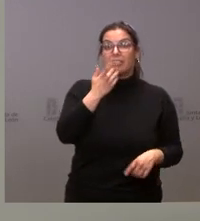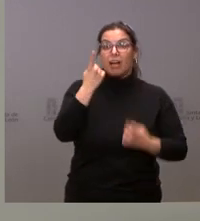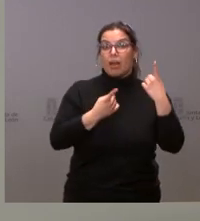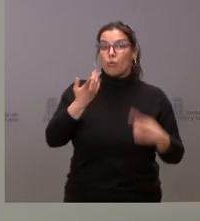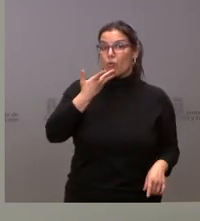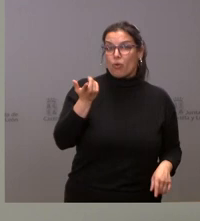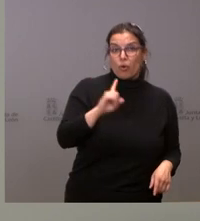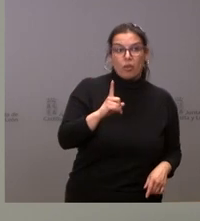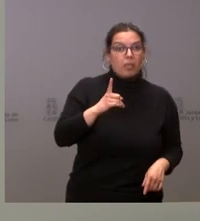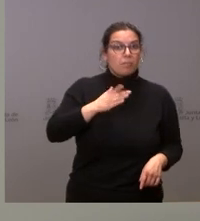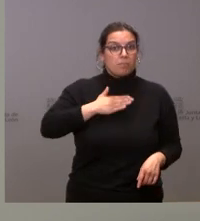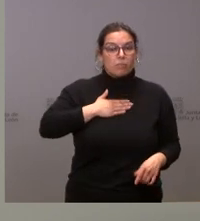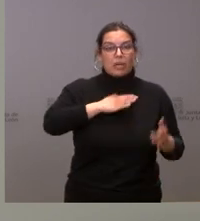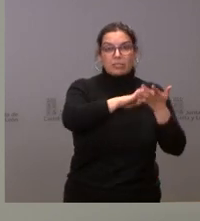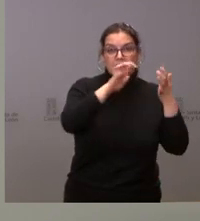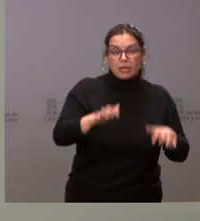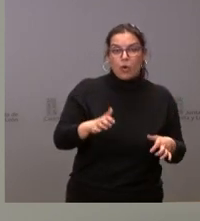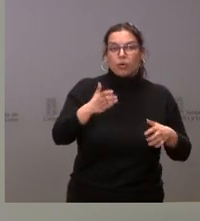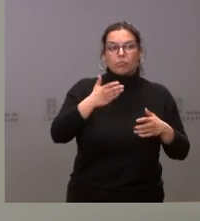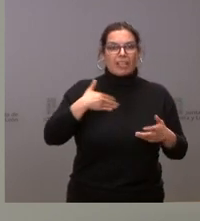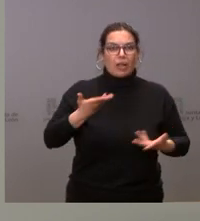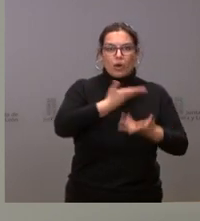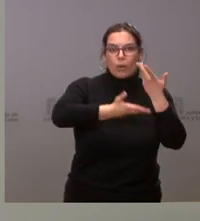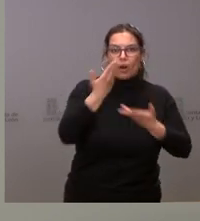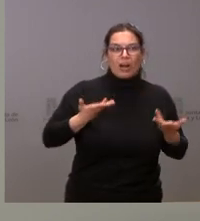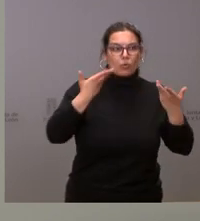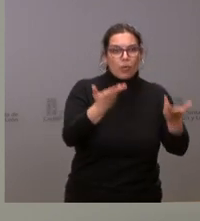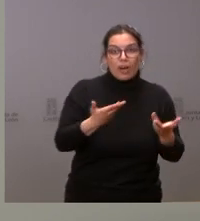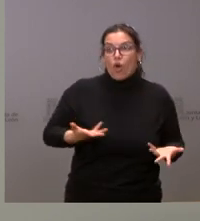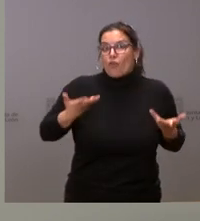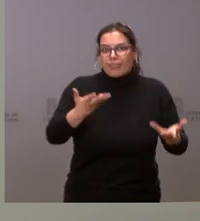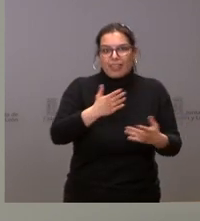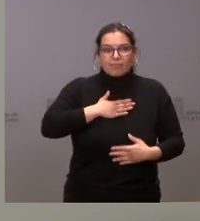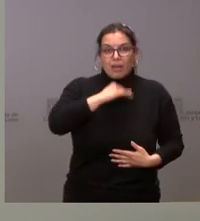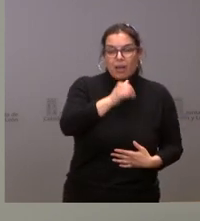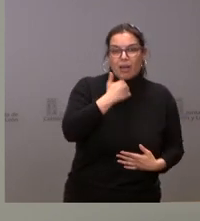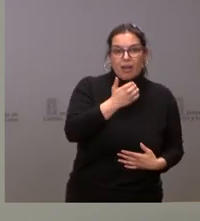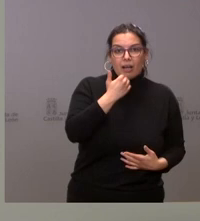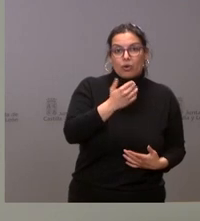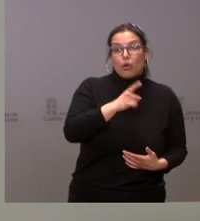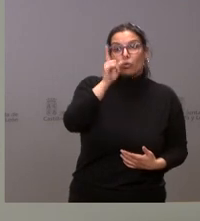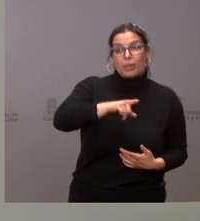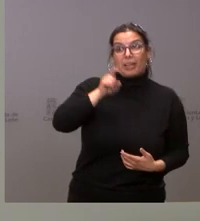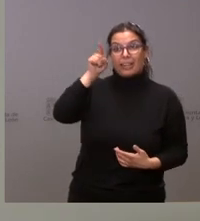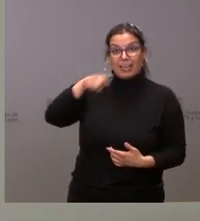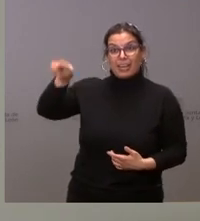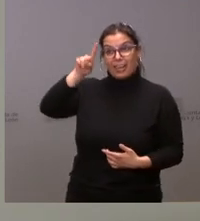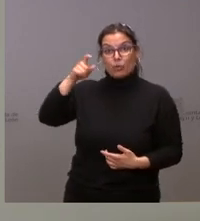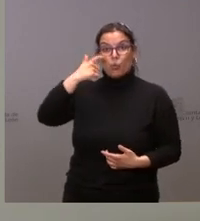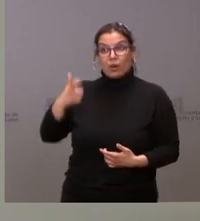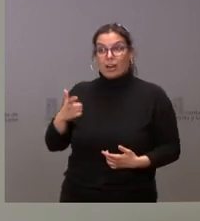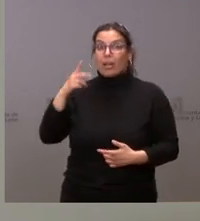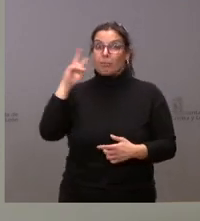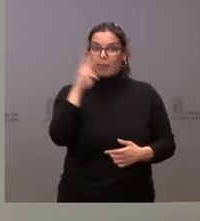tanto desde Castilla y León que quieran colaborar, ayudar, poner a disposición algún medio, como personas de Ucrania que puedan hacer esos servicios, pues está a su